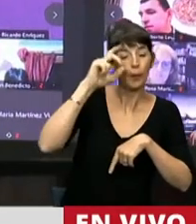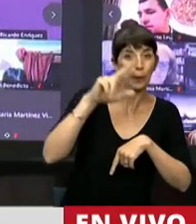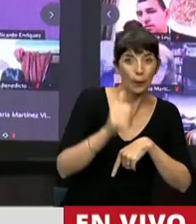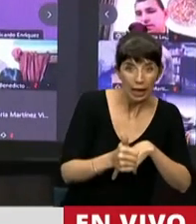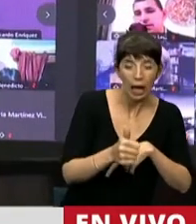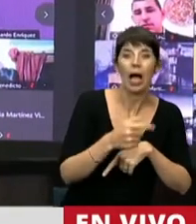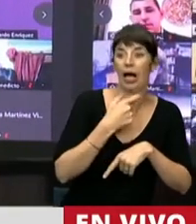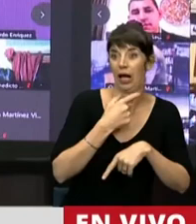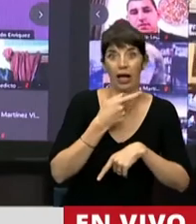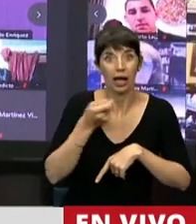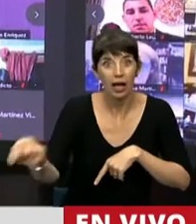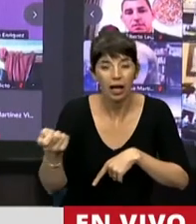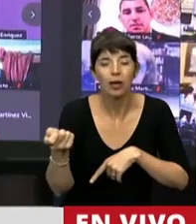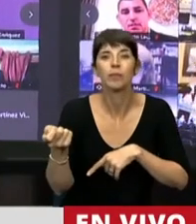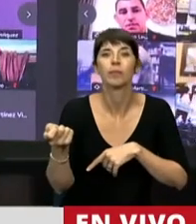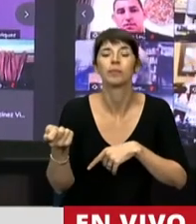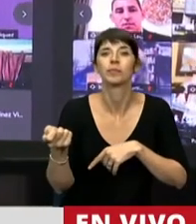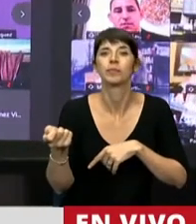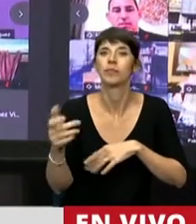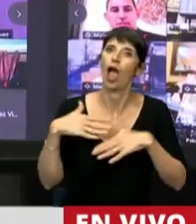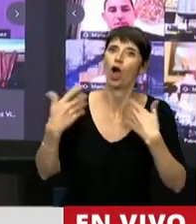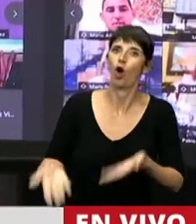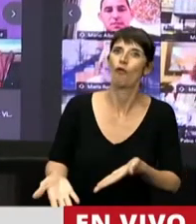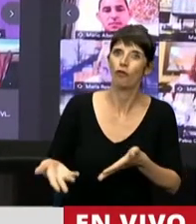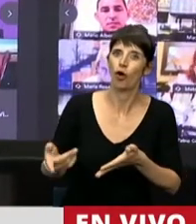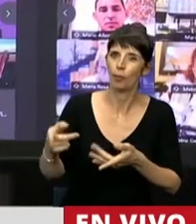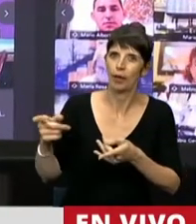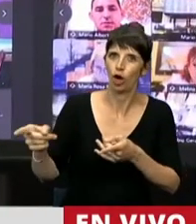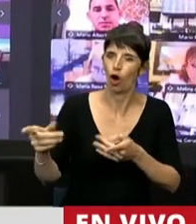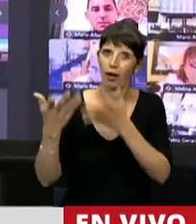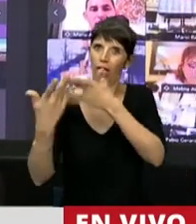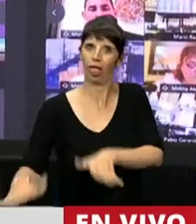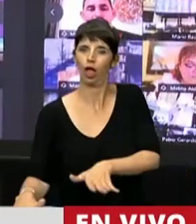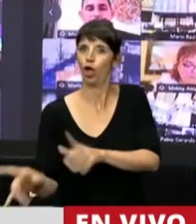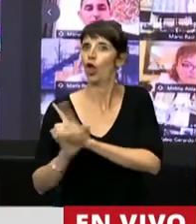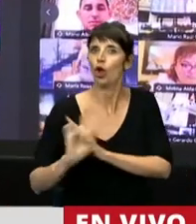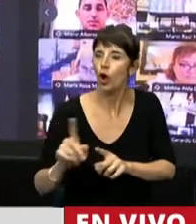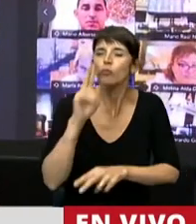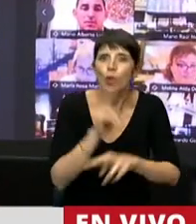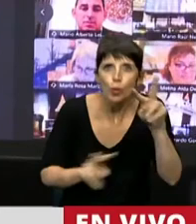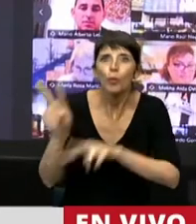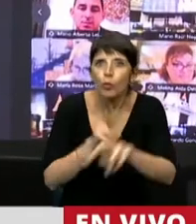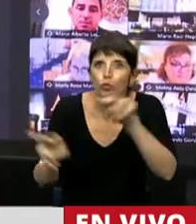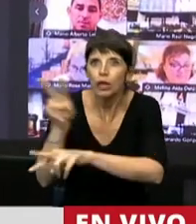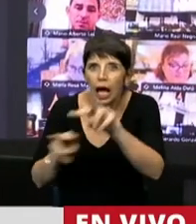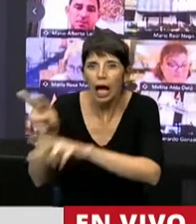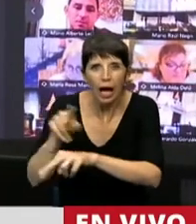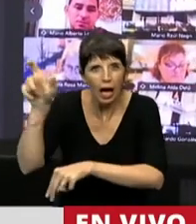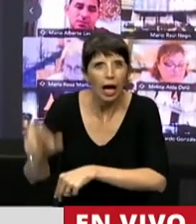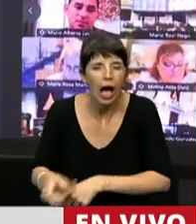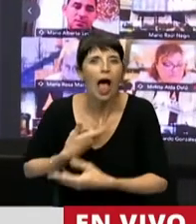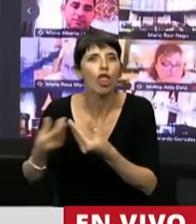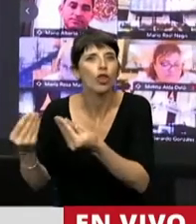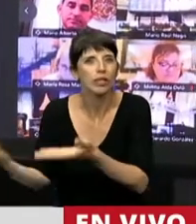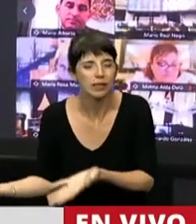pedía, pedía quién era, dónde estaba el bandido de Peñalosa, decía. Apenas